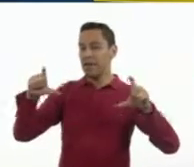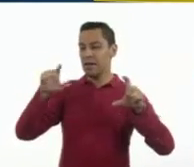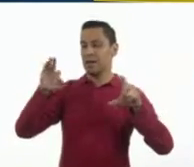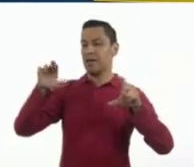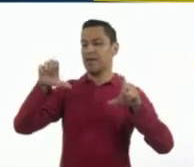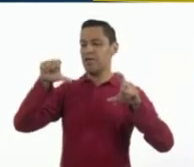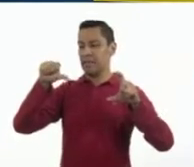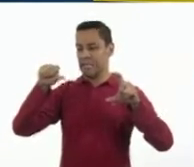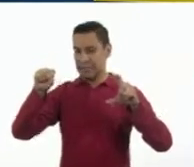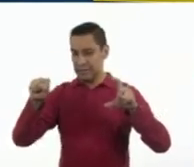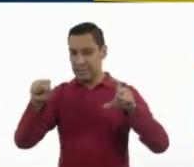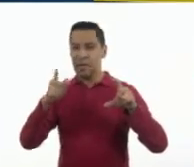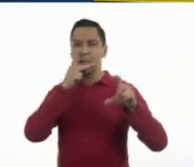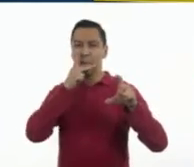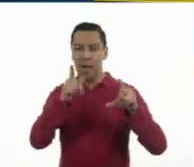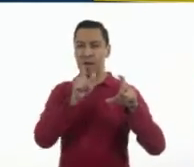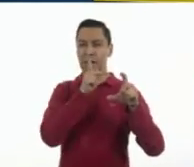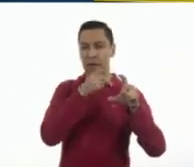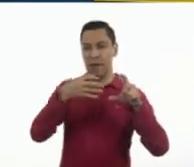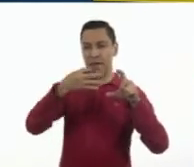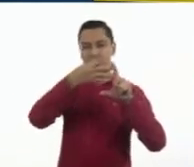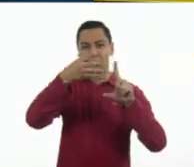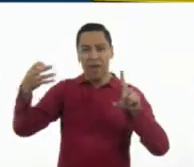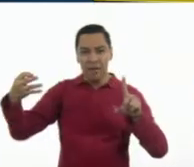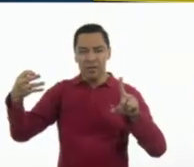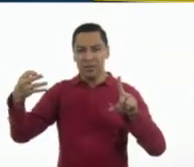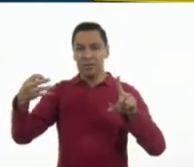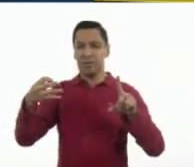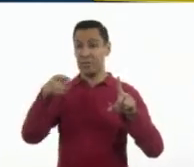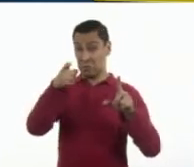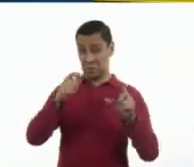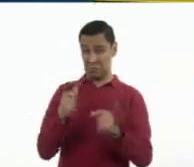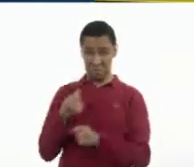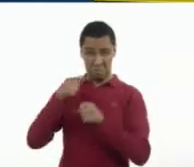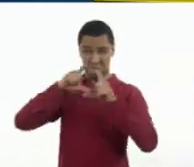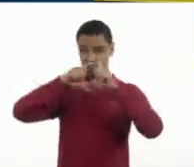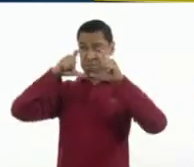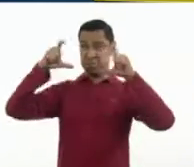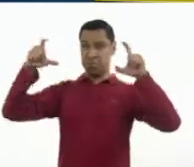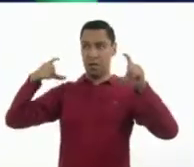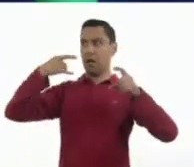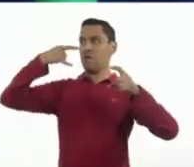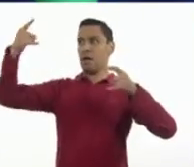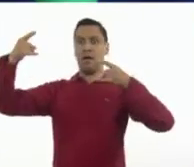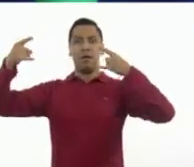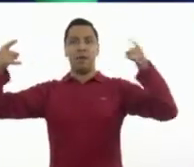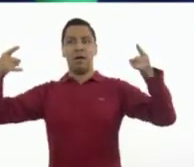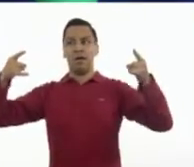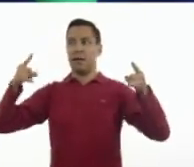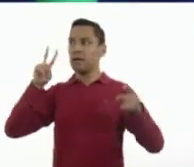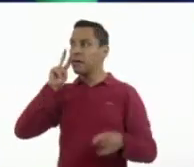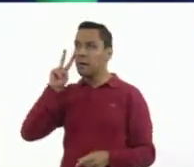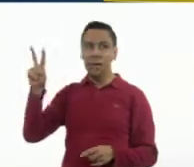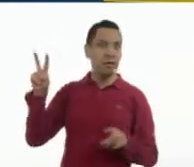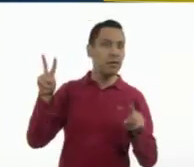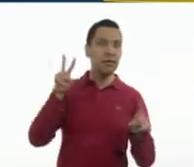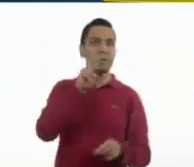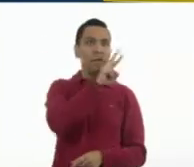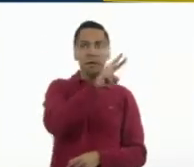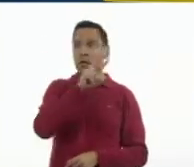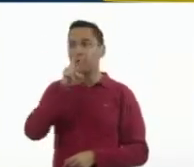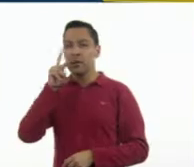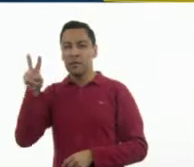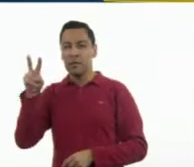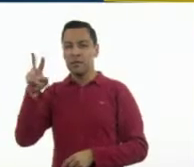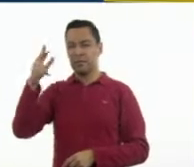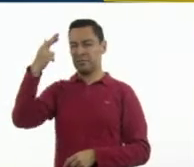hayan visto las pancartas o carteles, o incluso los grandes espectaculares y que usan frases